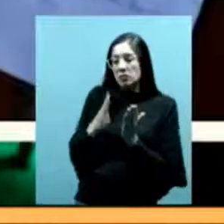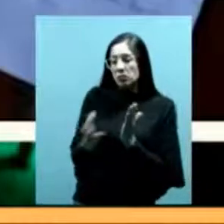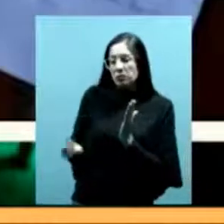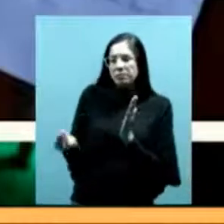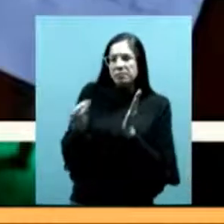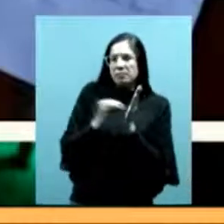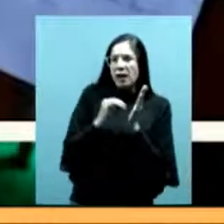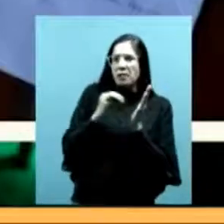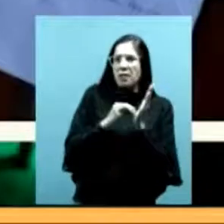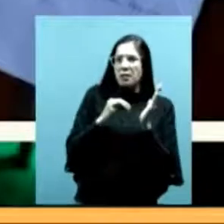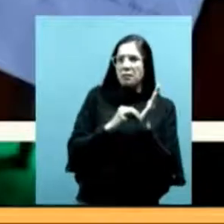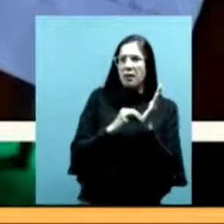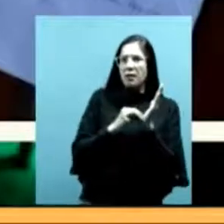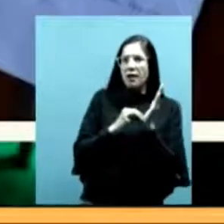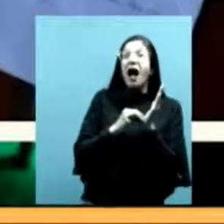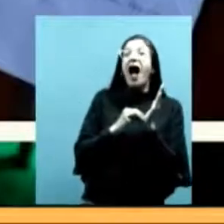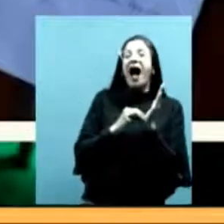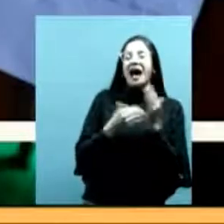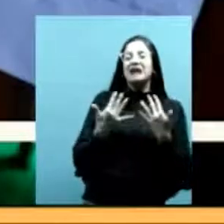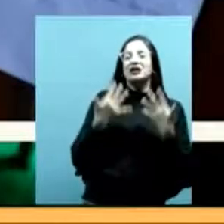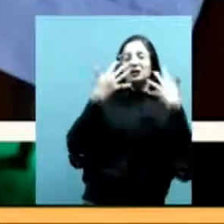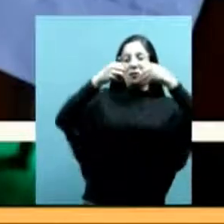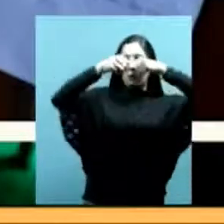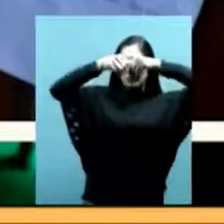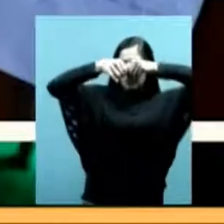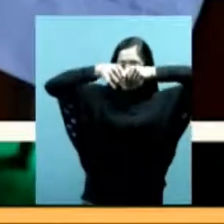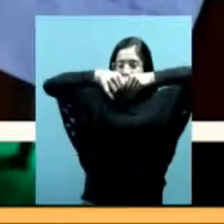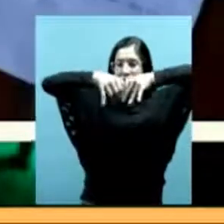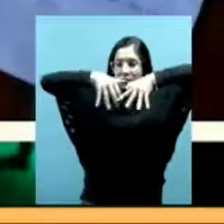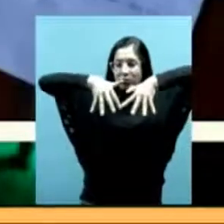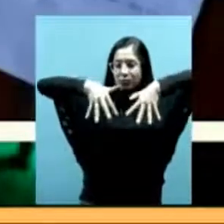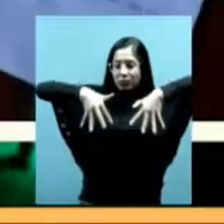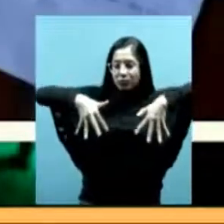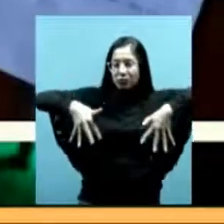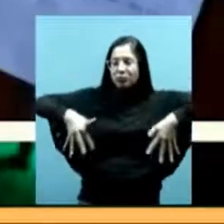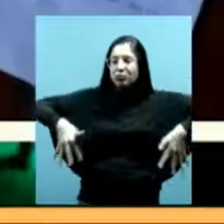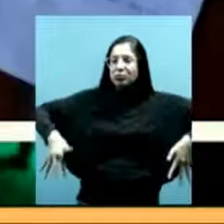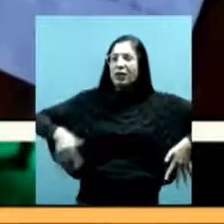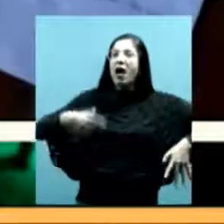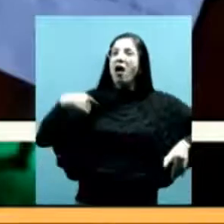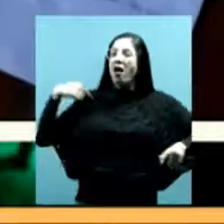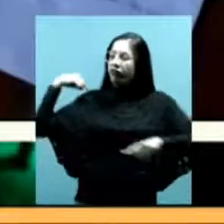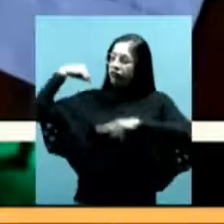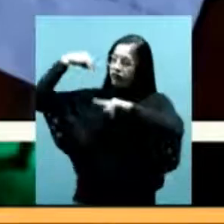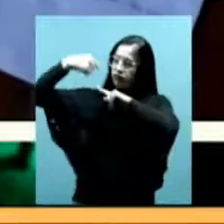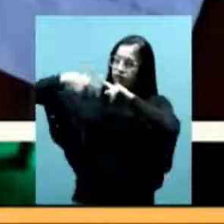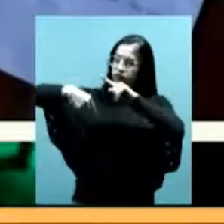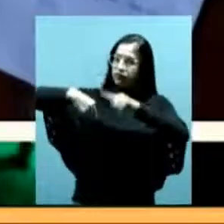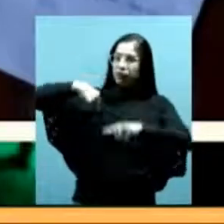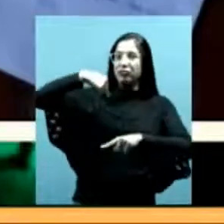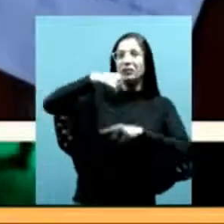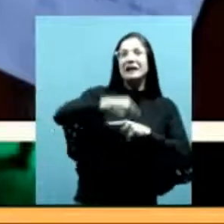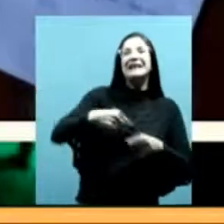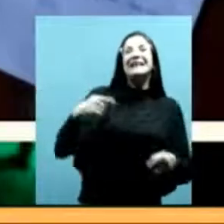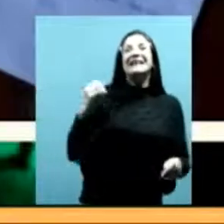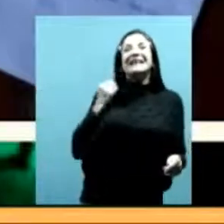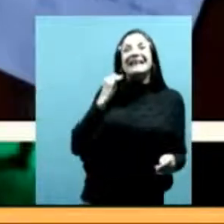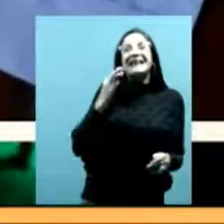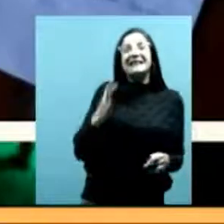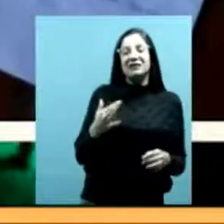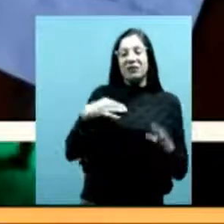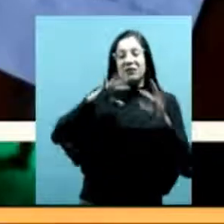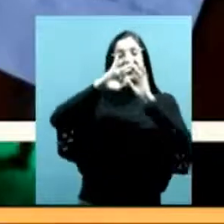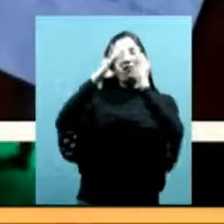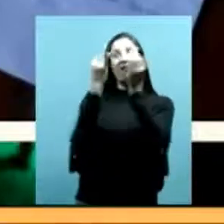los árboles genealógicos muchas veces emborradores se vuelven a hacer a partir de todas esas pistas que van dando las actas